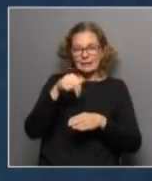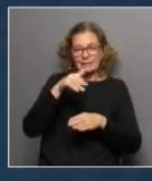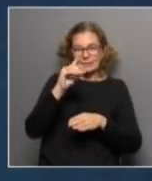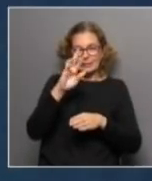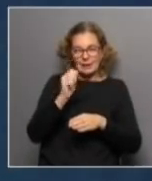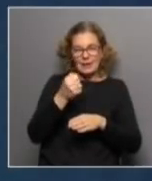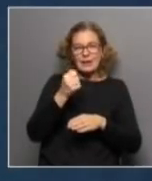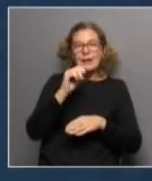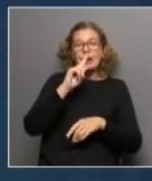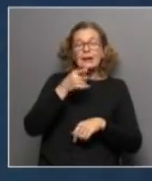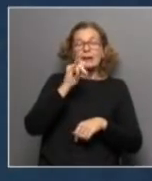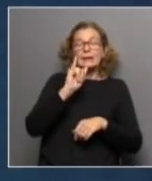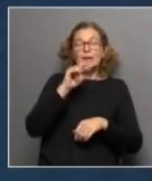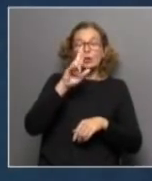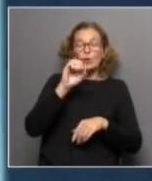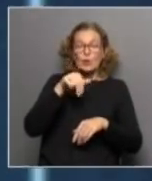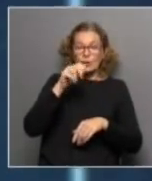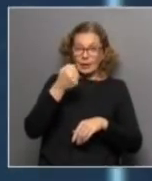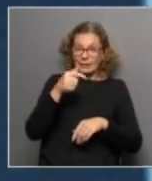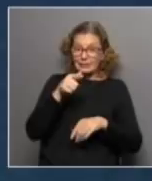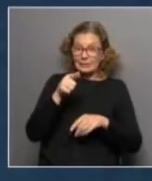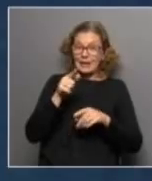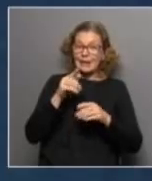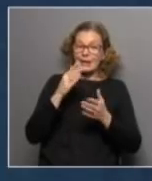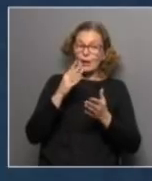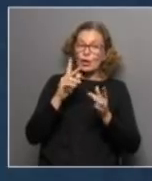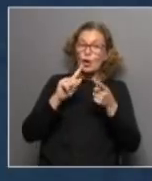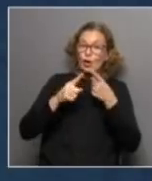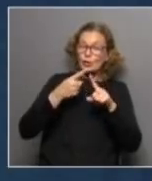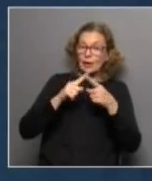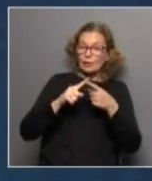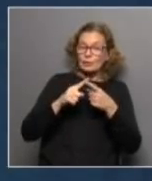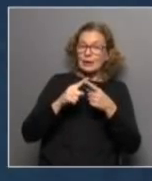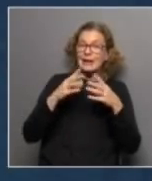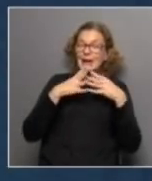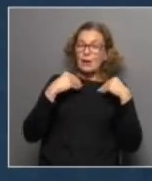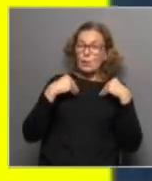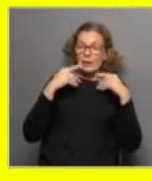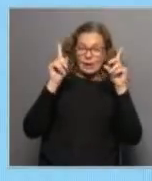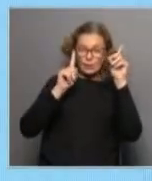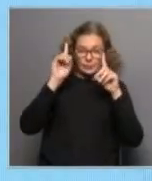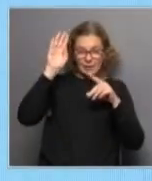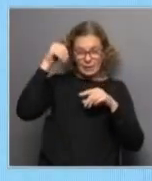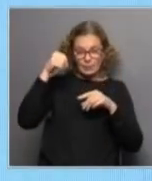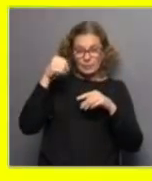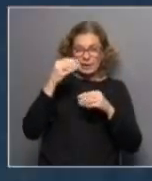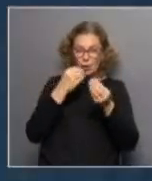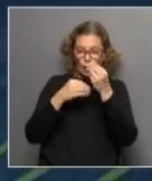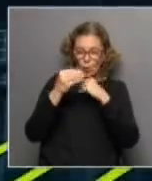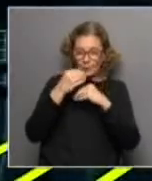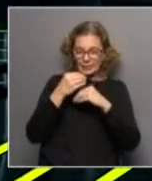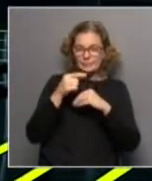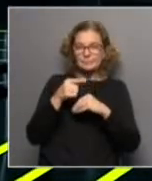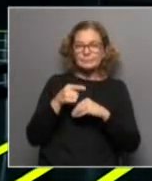como les decía coordinadora del Observatorio de Derecho a la Alimentación de la Escuela de Nutrición de la Universidad de la República Alejandra buenas noches